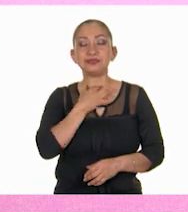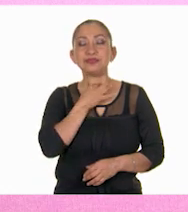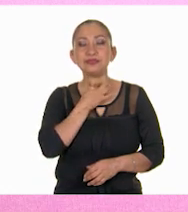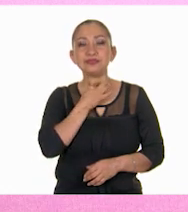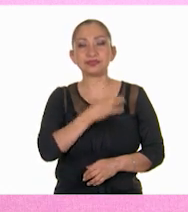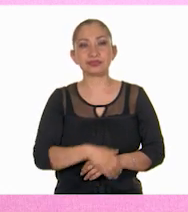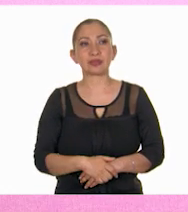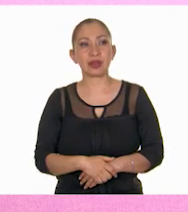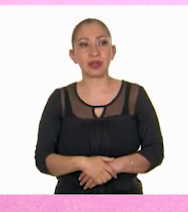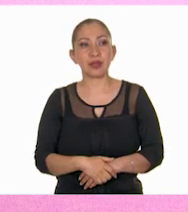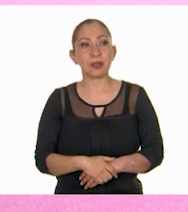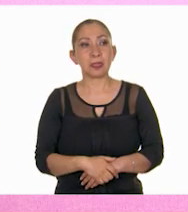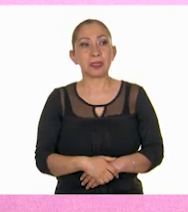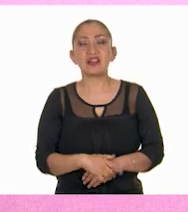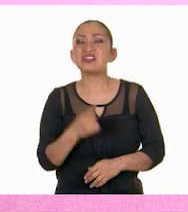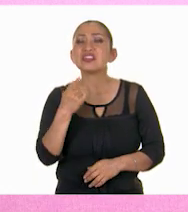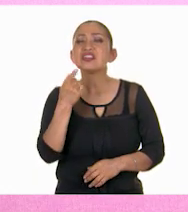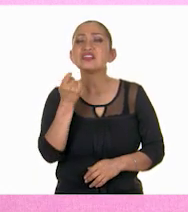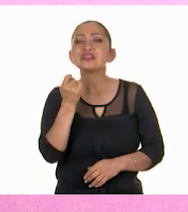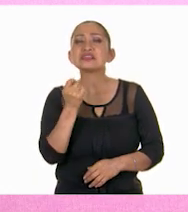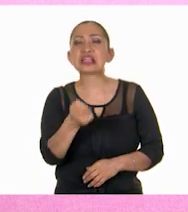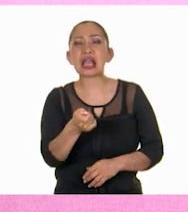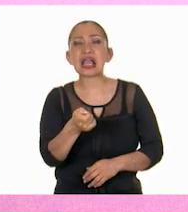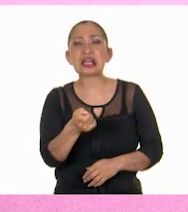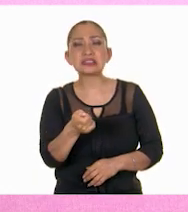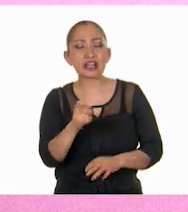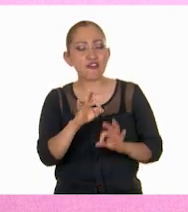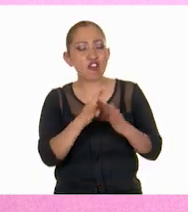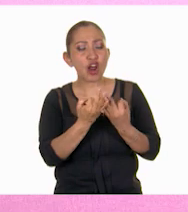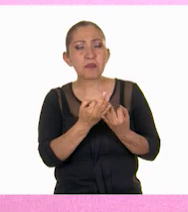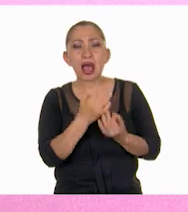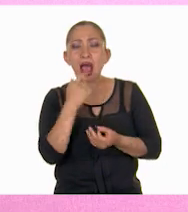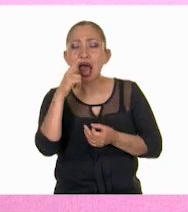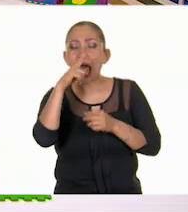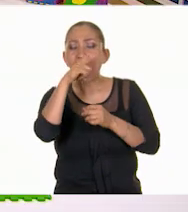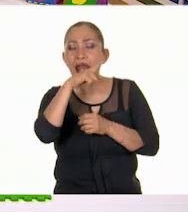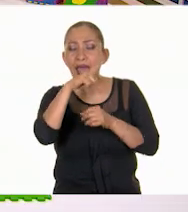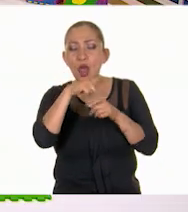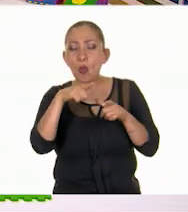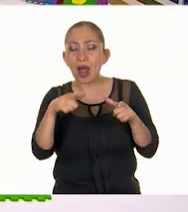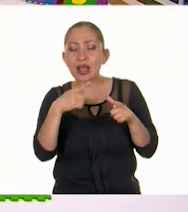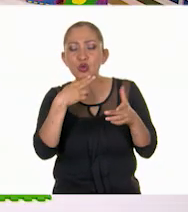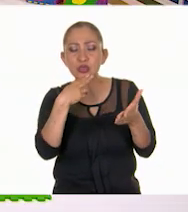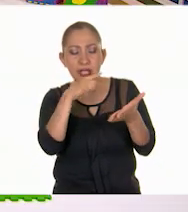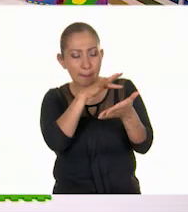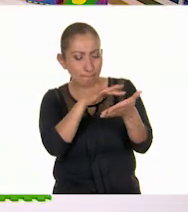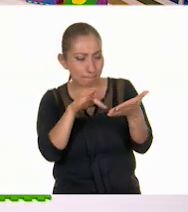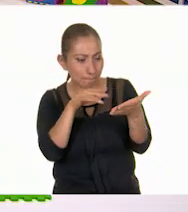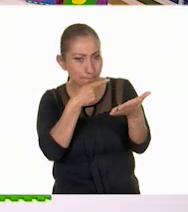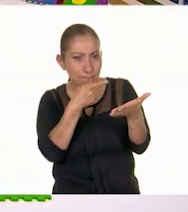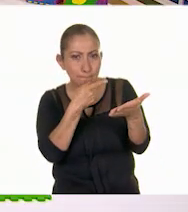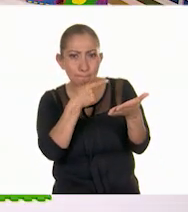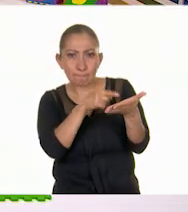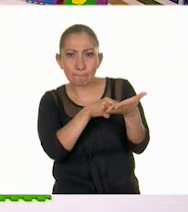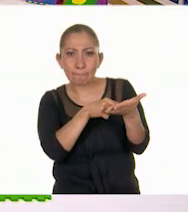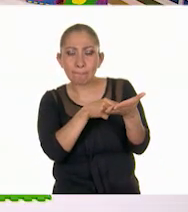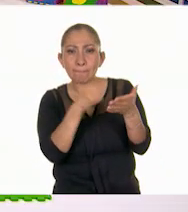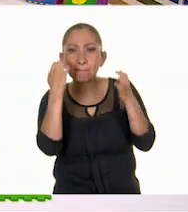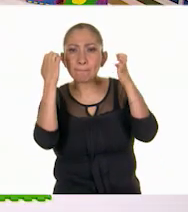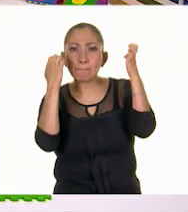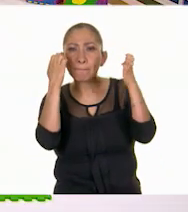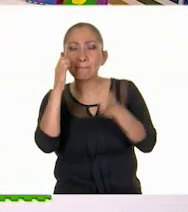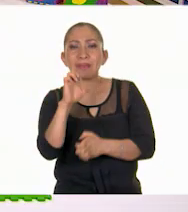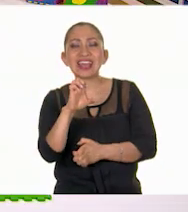¿Qué tipo de lenguaje se utiliza en los textos expositivos?